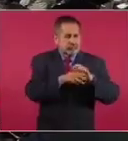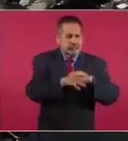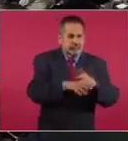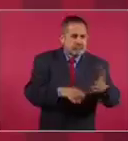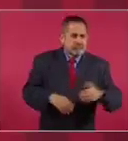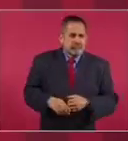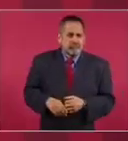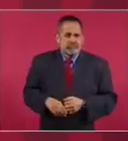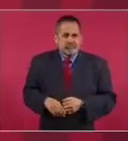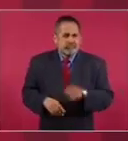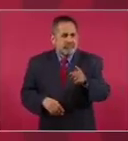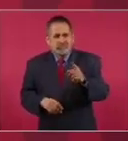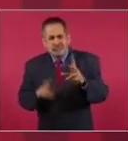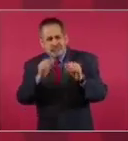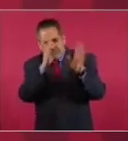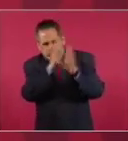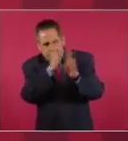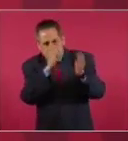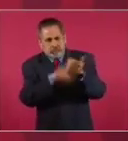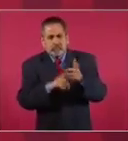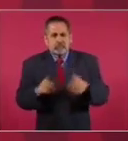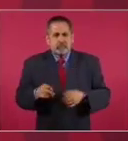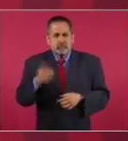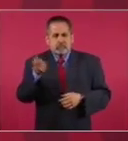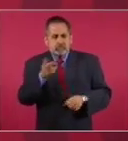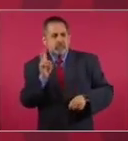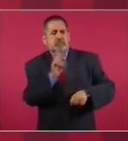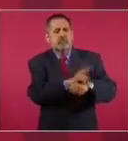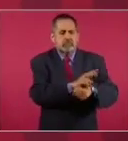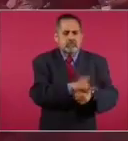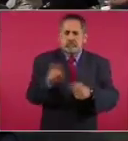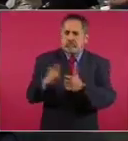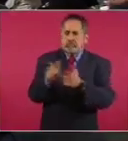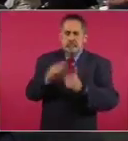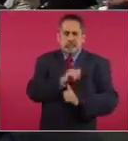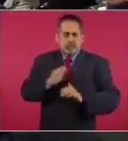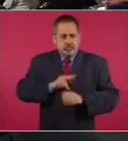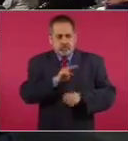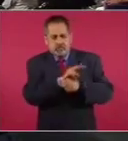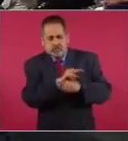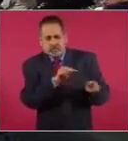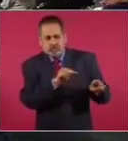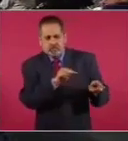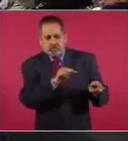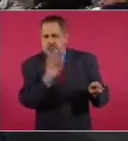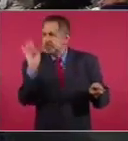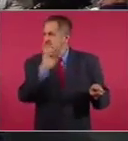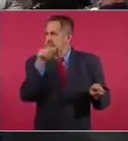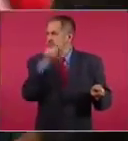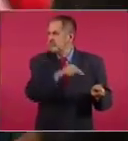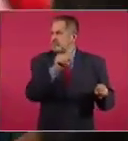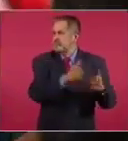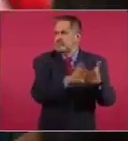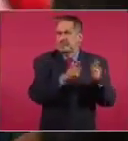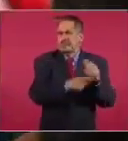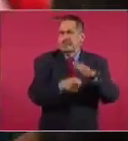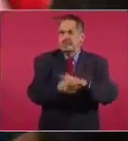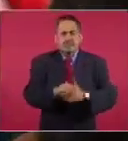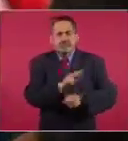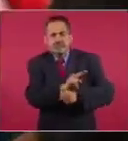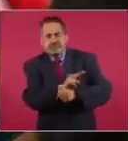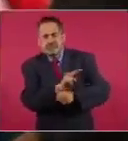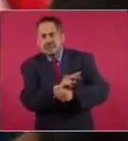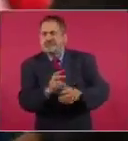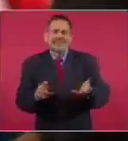No, pero estamos hablando de vigilancia por parte del Ejército y de que son vistos como grupos de presión. No, no,